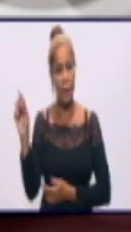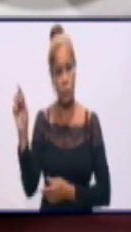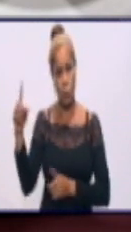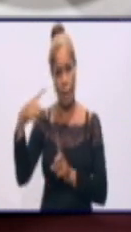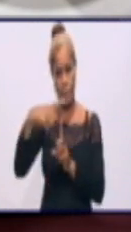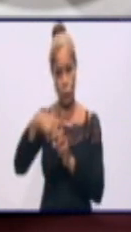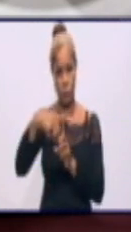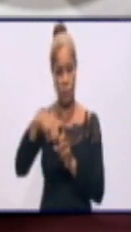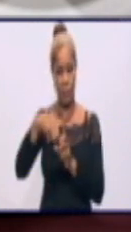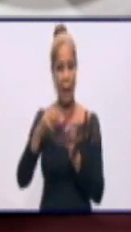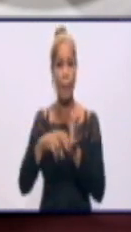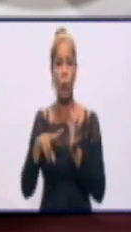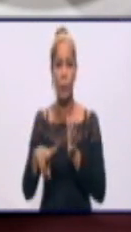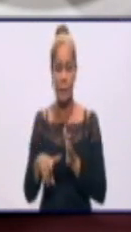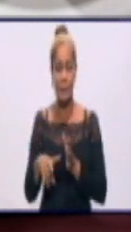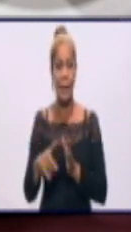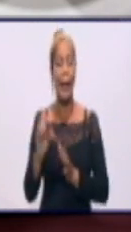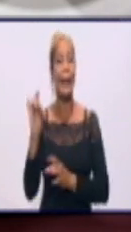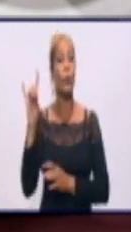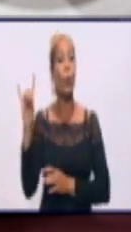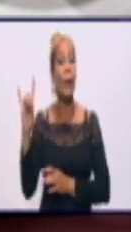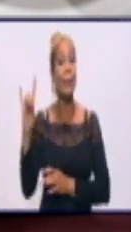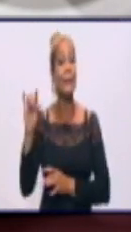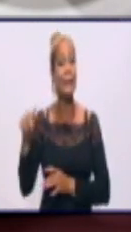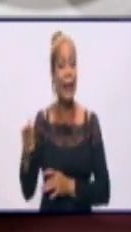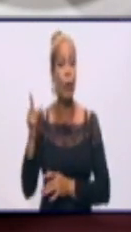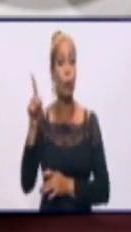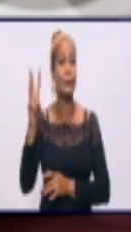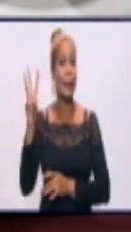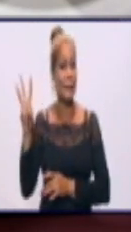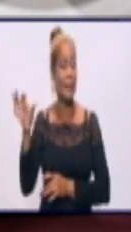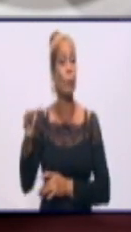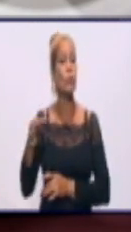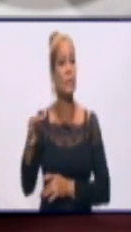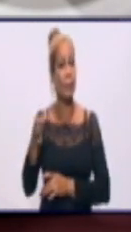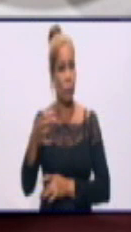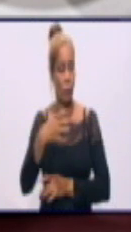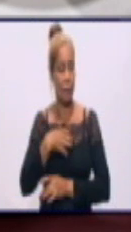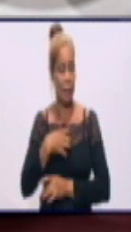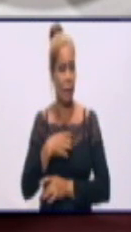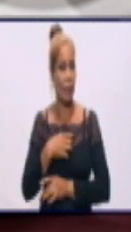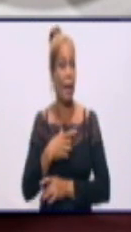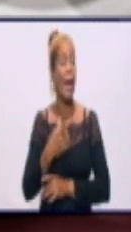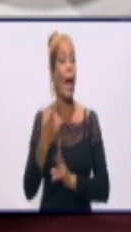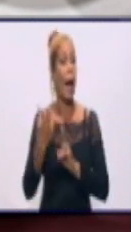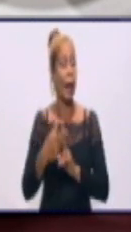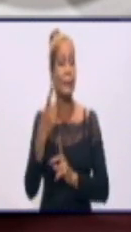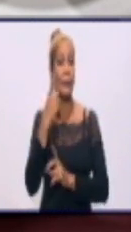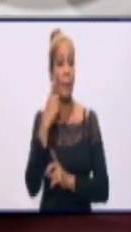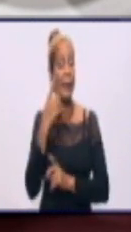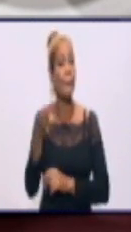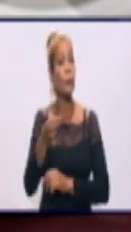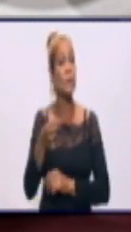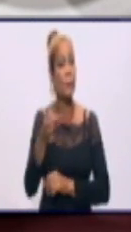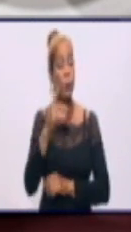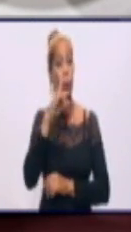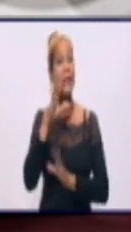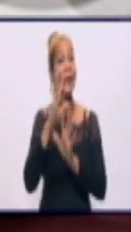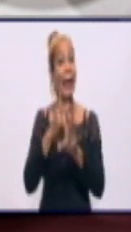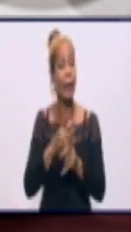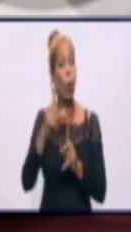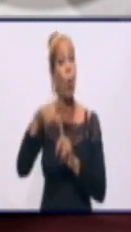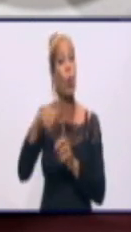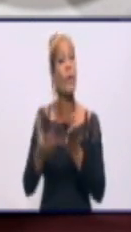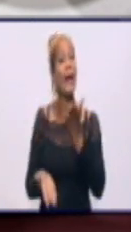provincia de Granma, en 9 de los 13 municipios. Hay que destacar Niquero, con una tasa elevadísima,